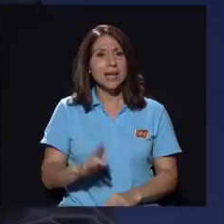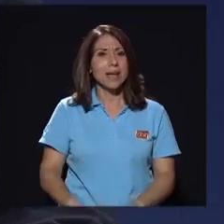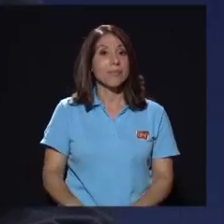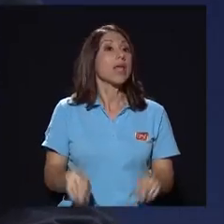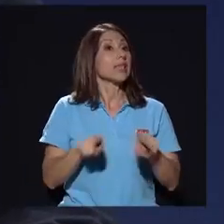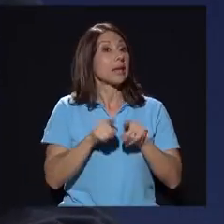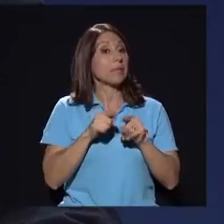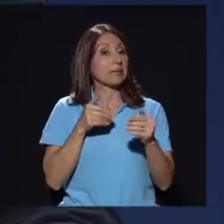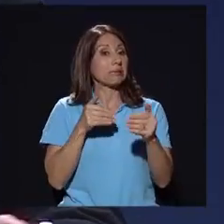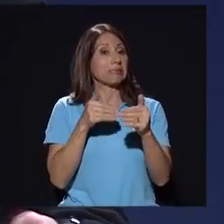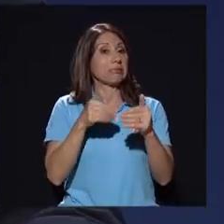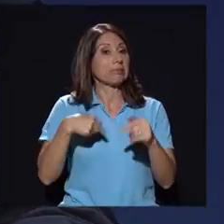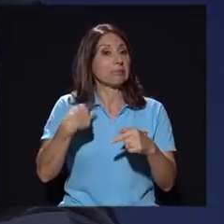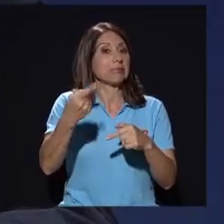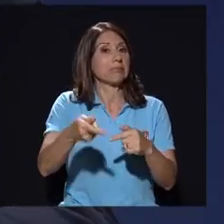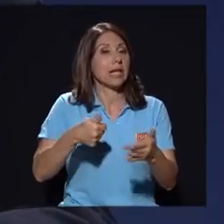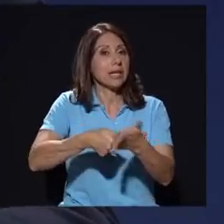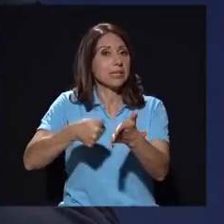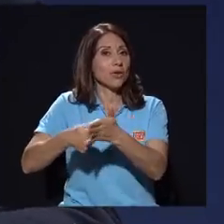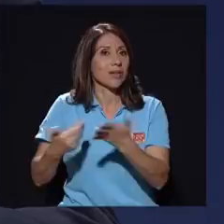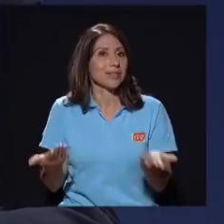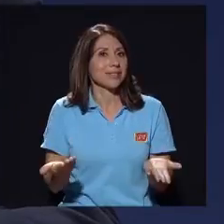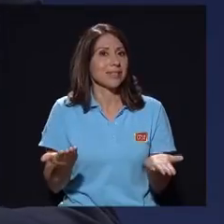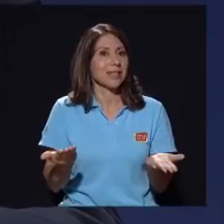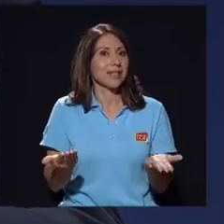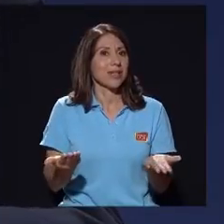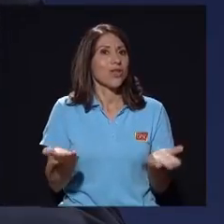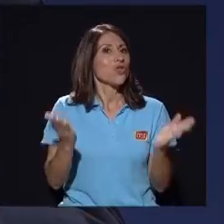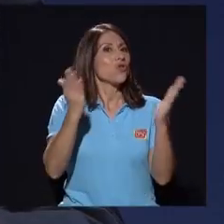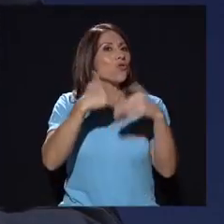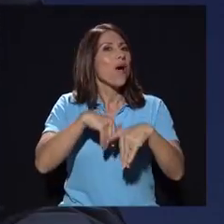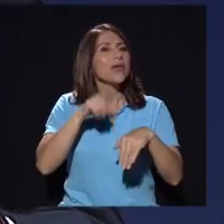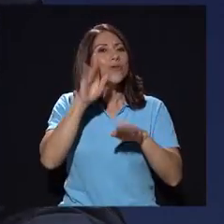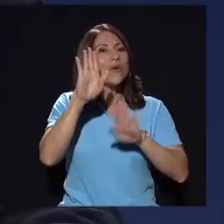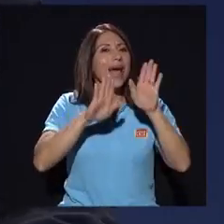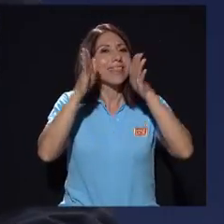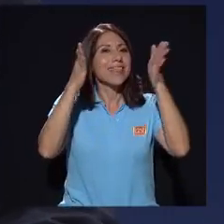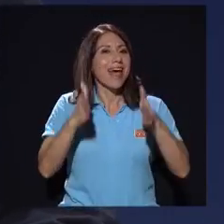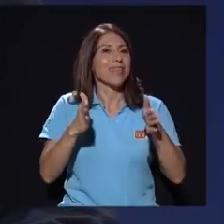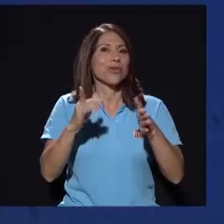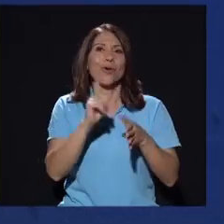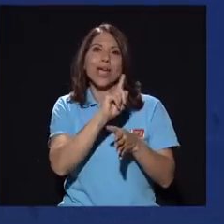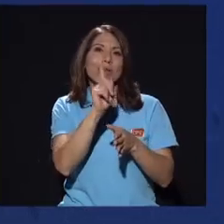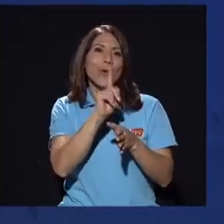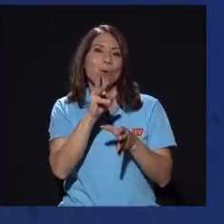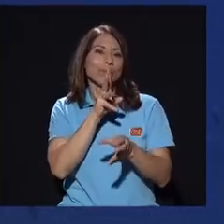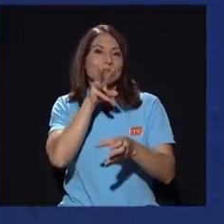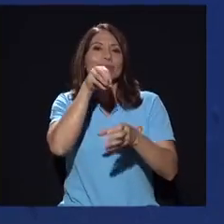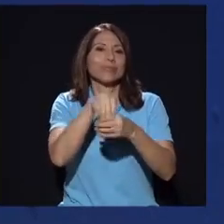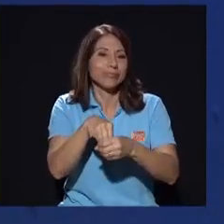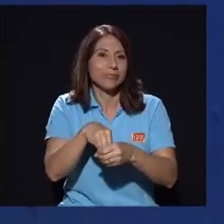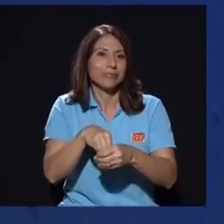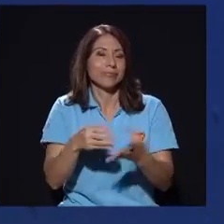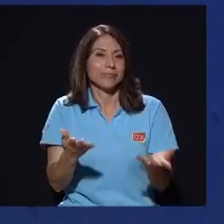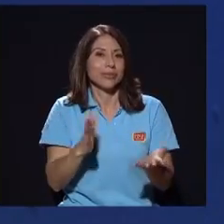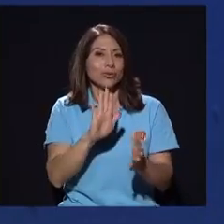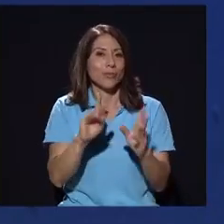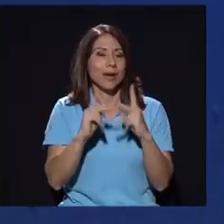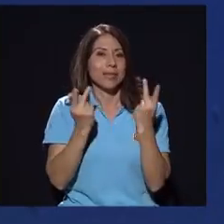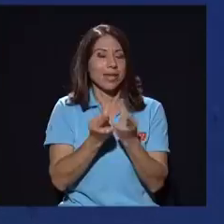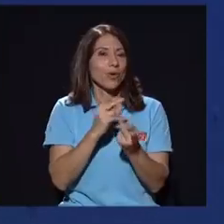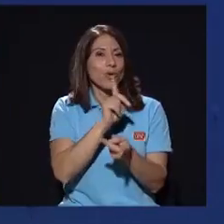elecciones de frente Hulda tenemos elecciones de frente y no hay candidato que su partido no haya sido tocado además ahora yo